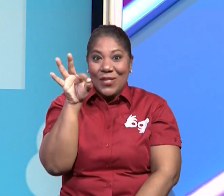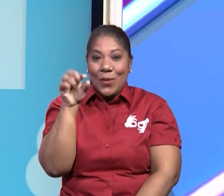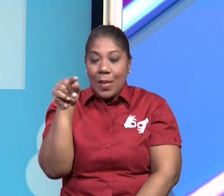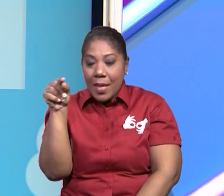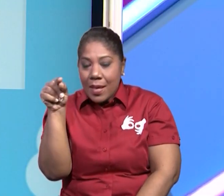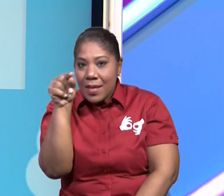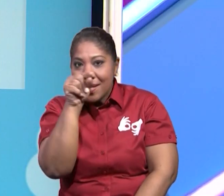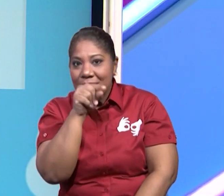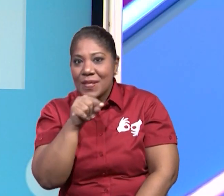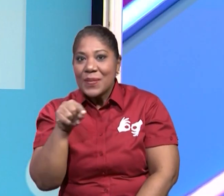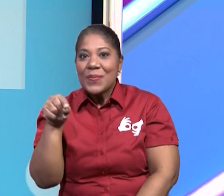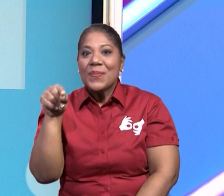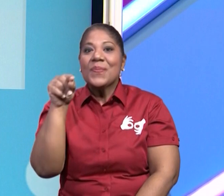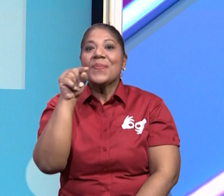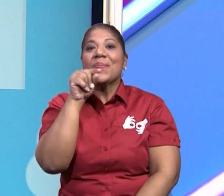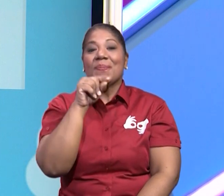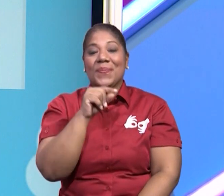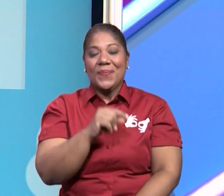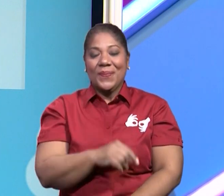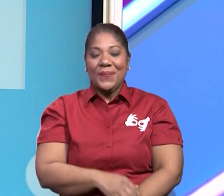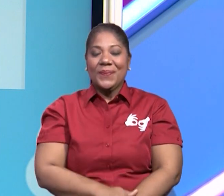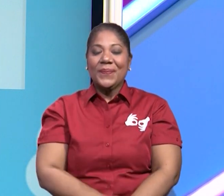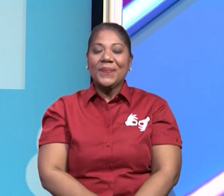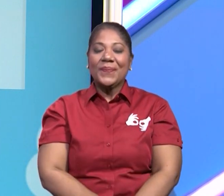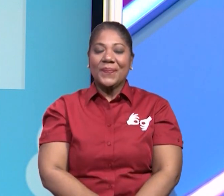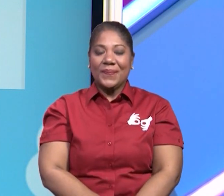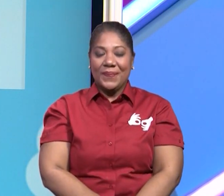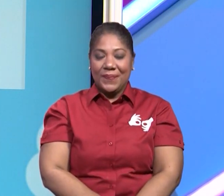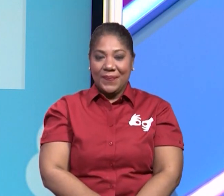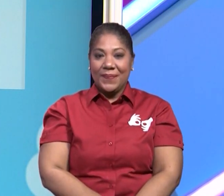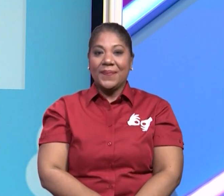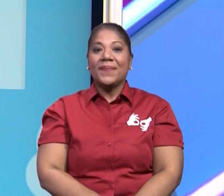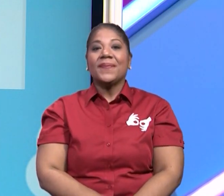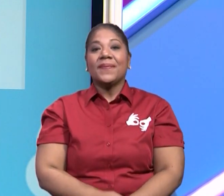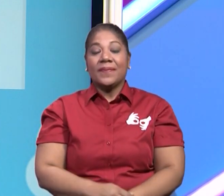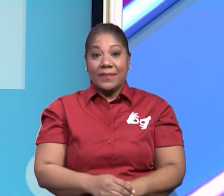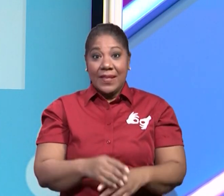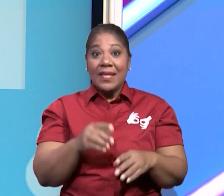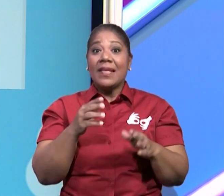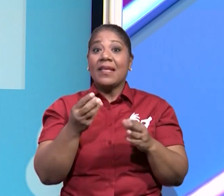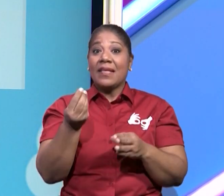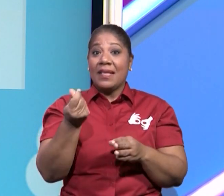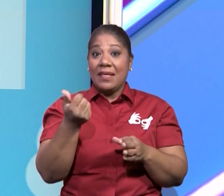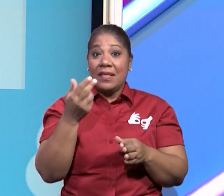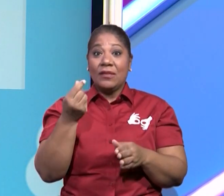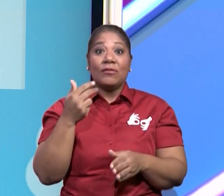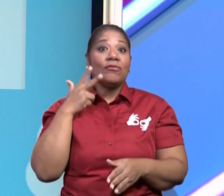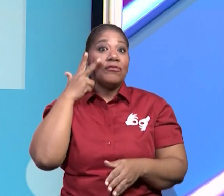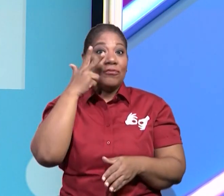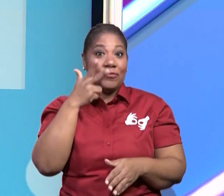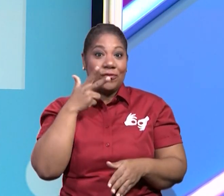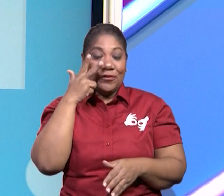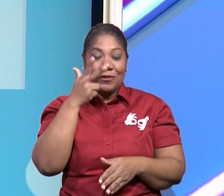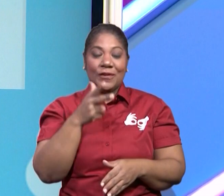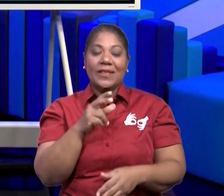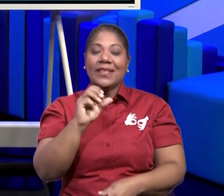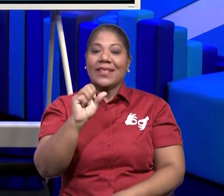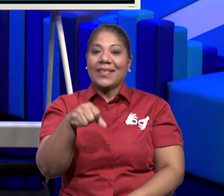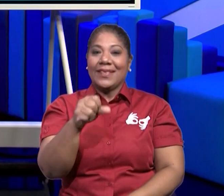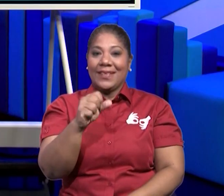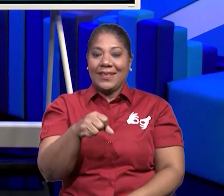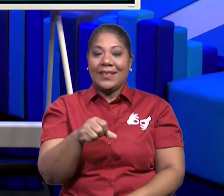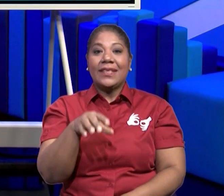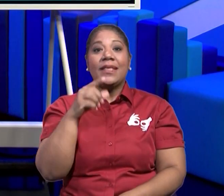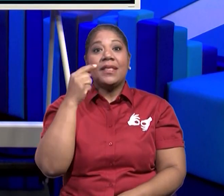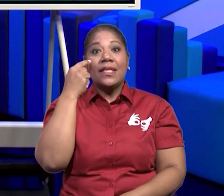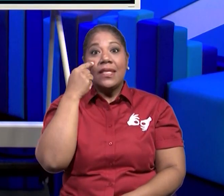Que si son casas de cemento, si son casas de paja o si son casas de madera. El